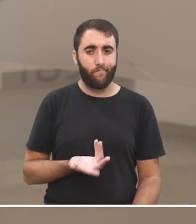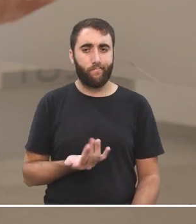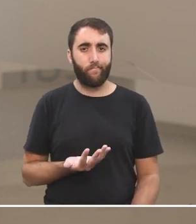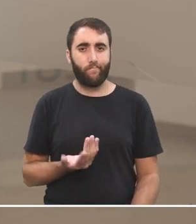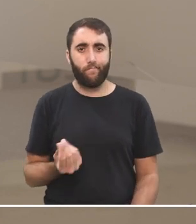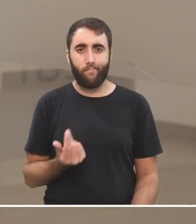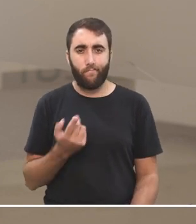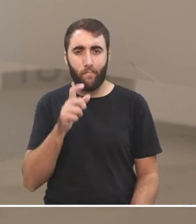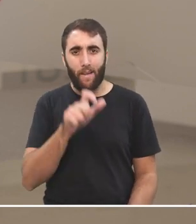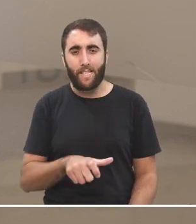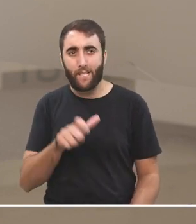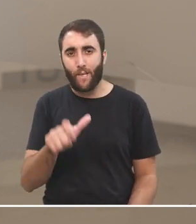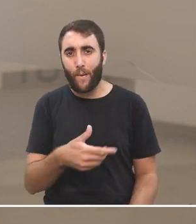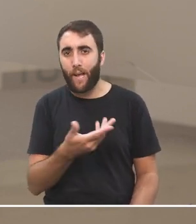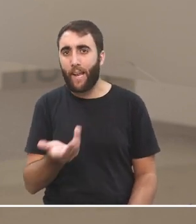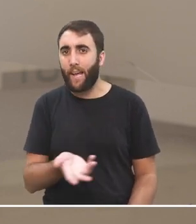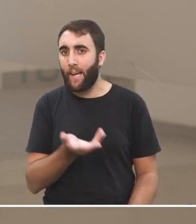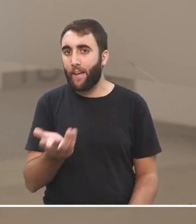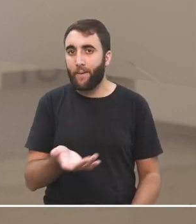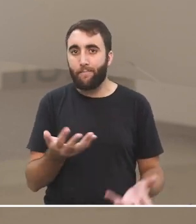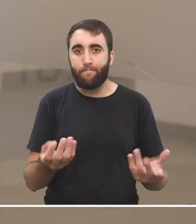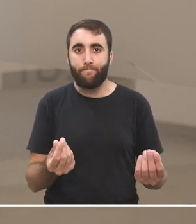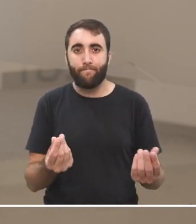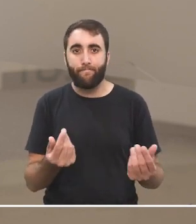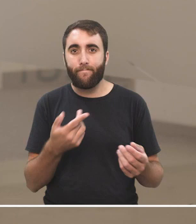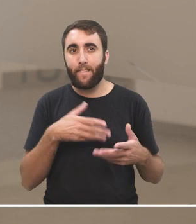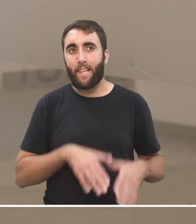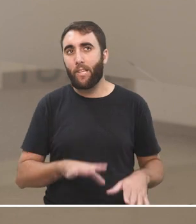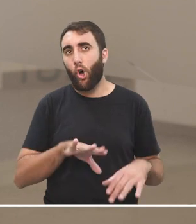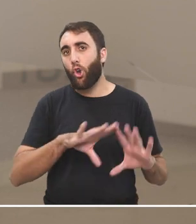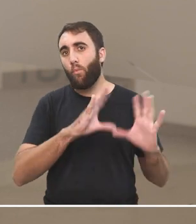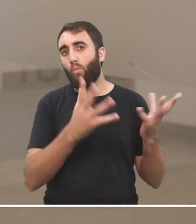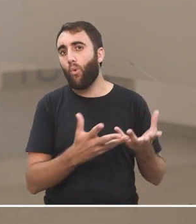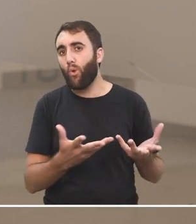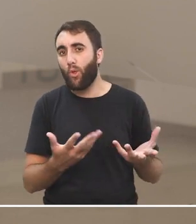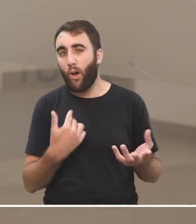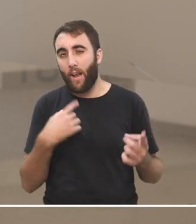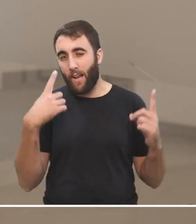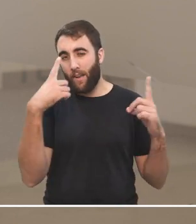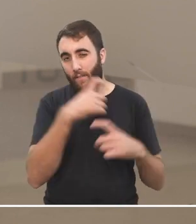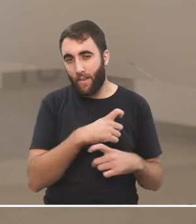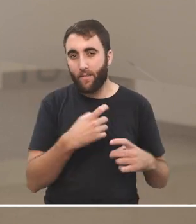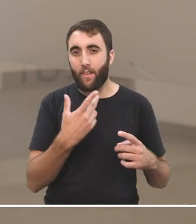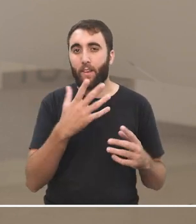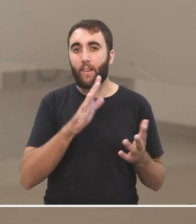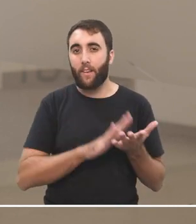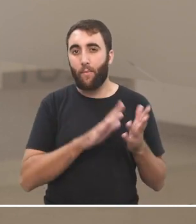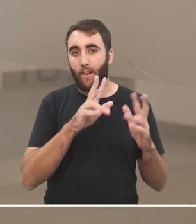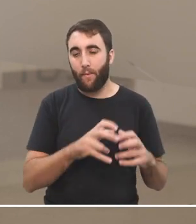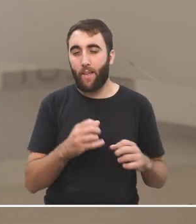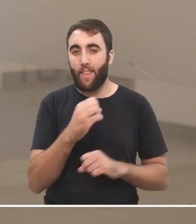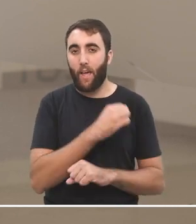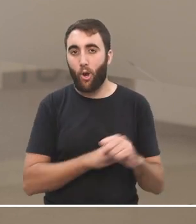bueno, es gente que nació en otro planeta y que le cuesta más todo esto, entonces